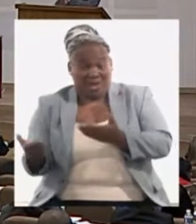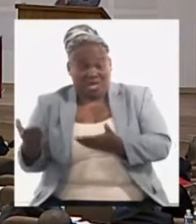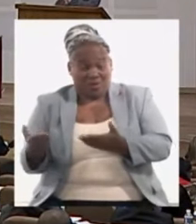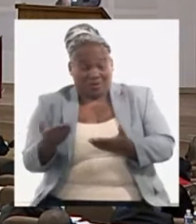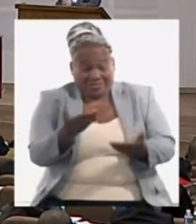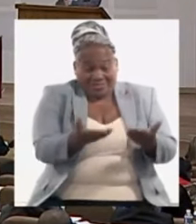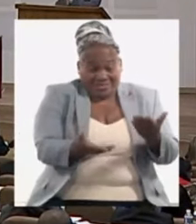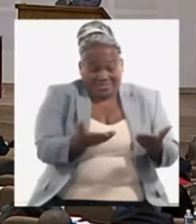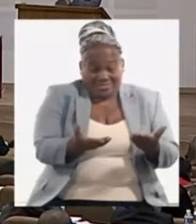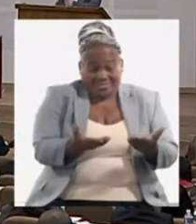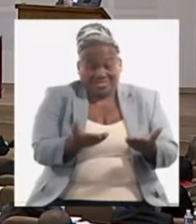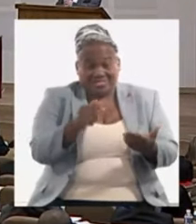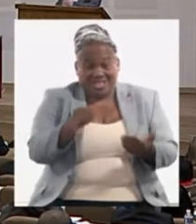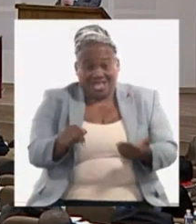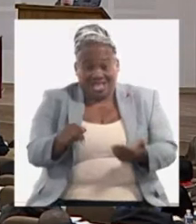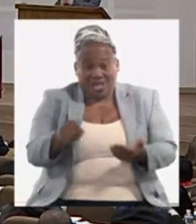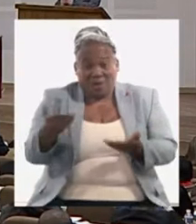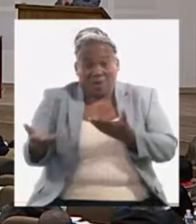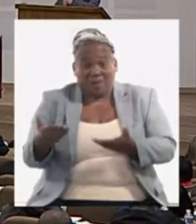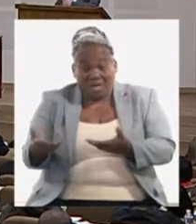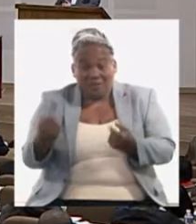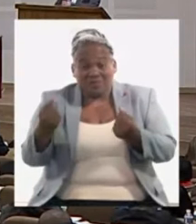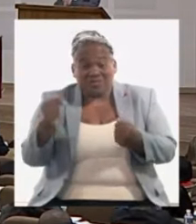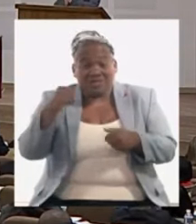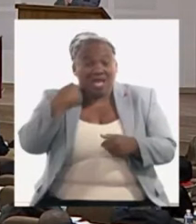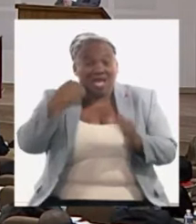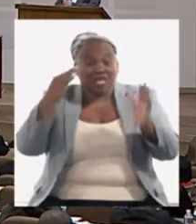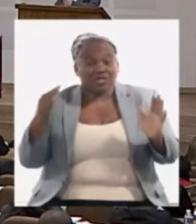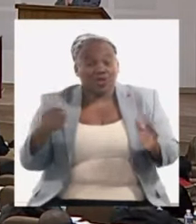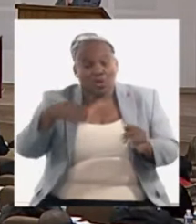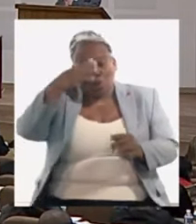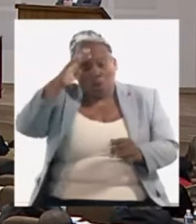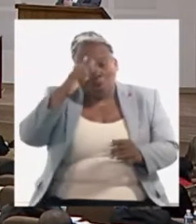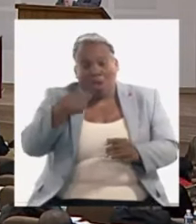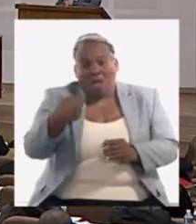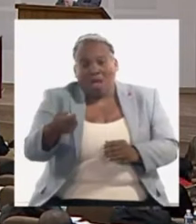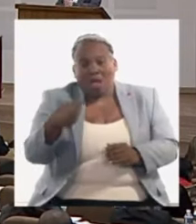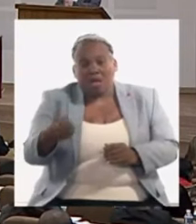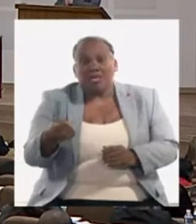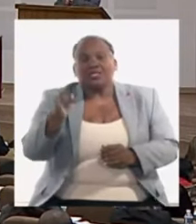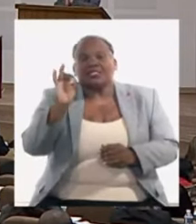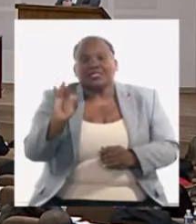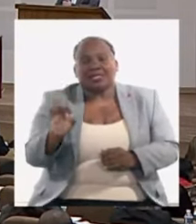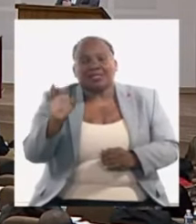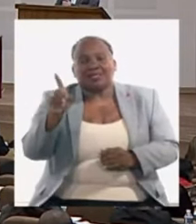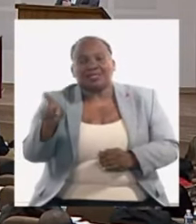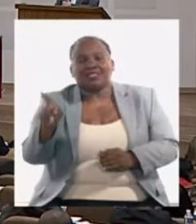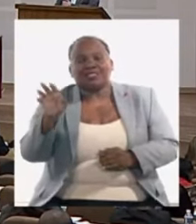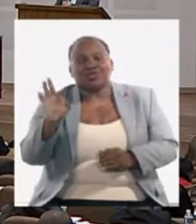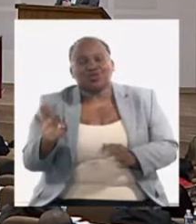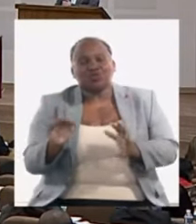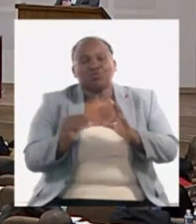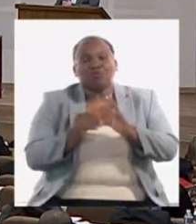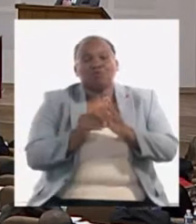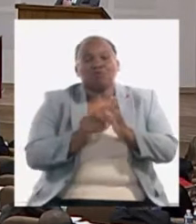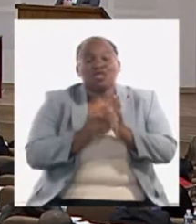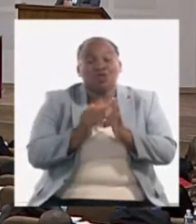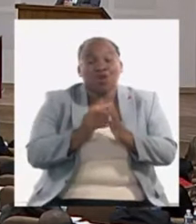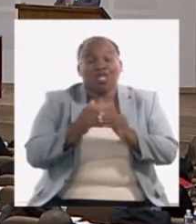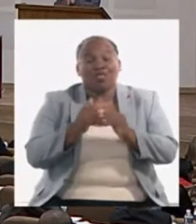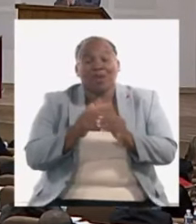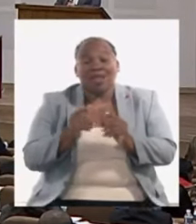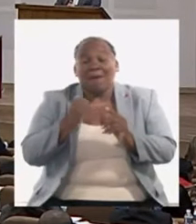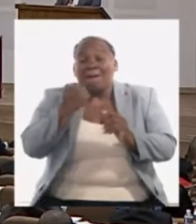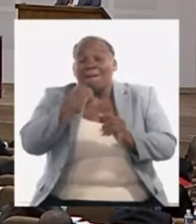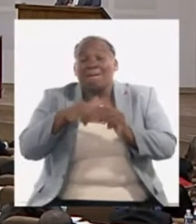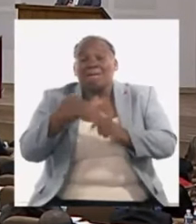el país tiene que gastar 718 millones de dólares más para